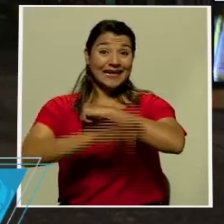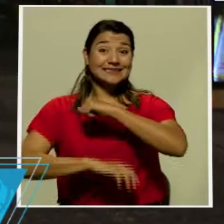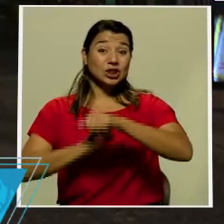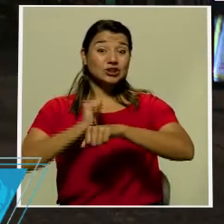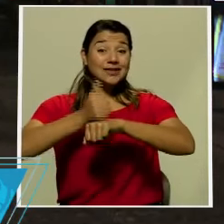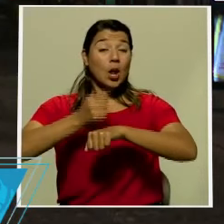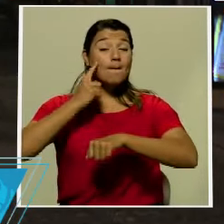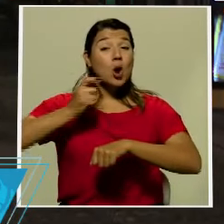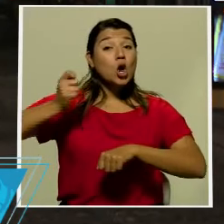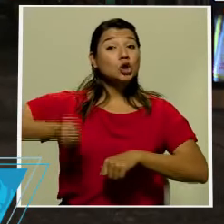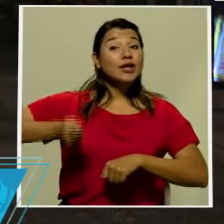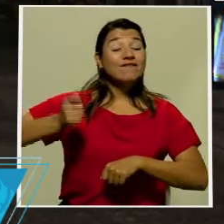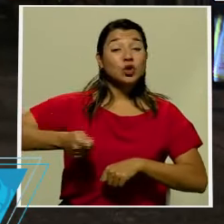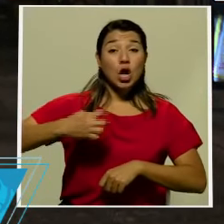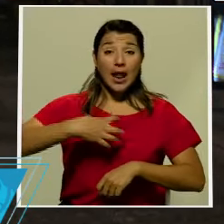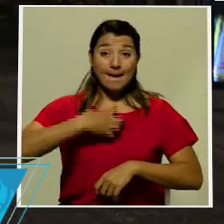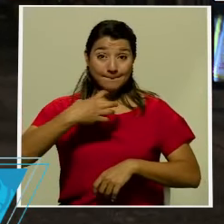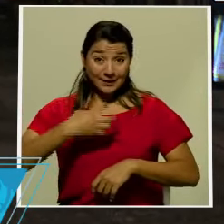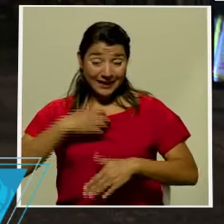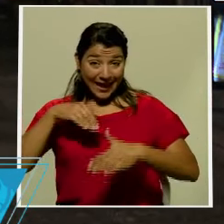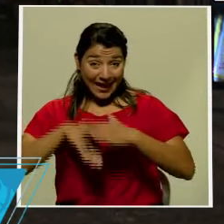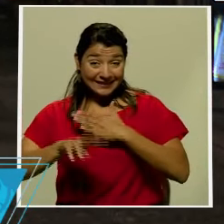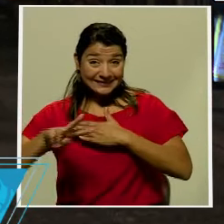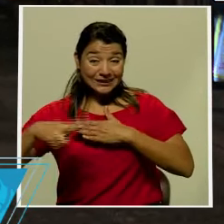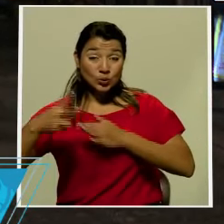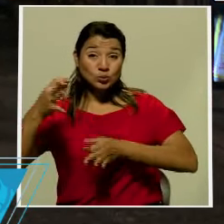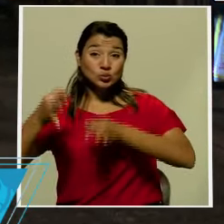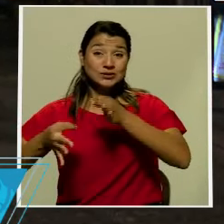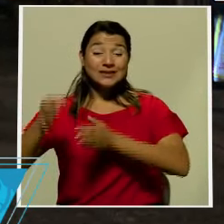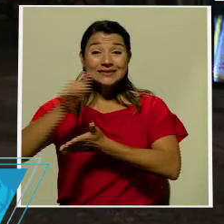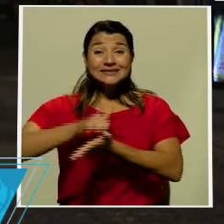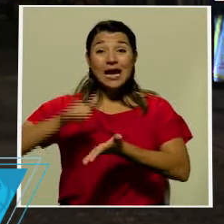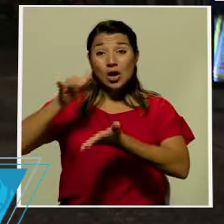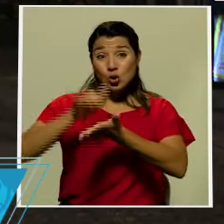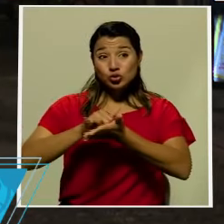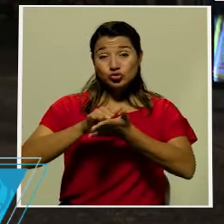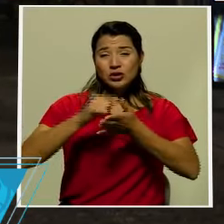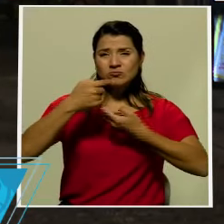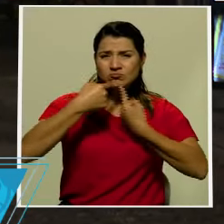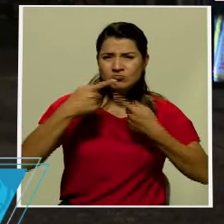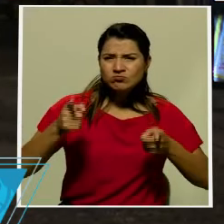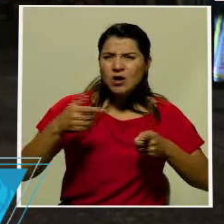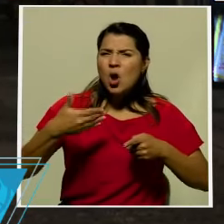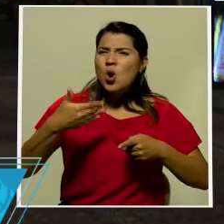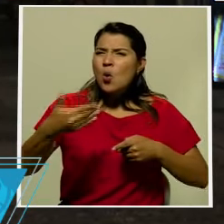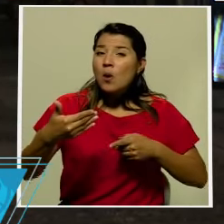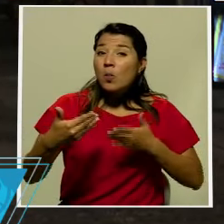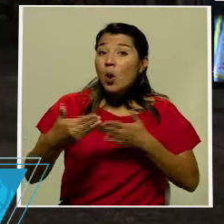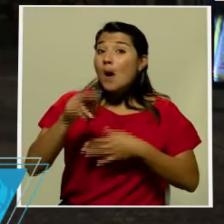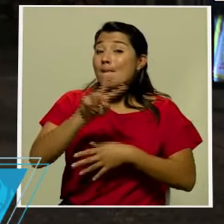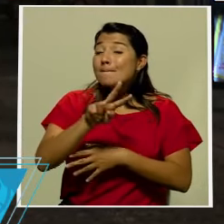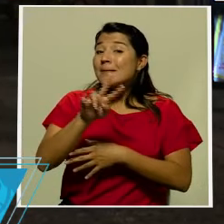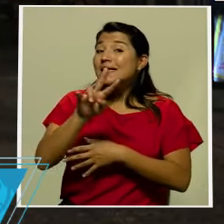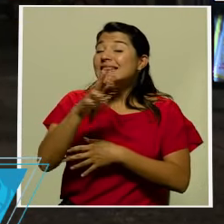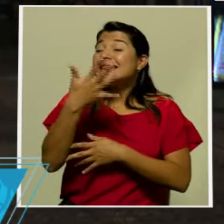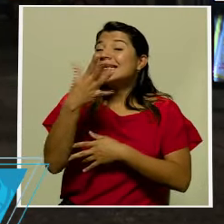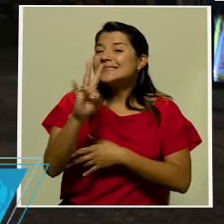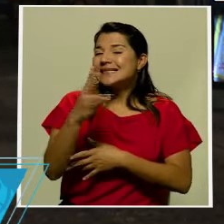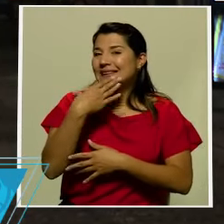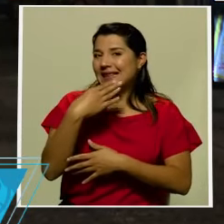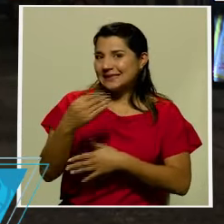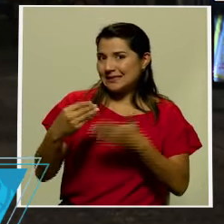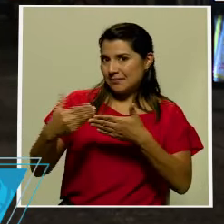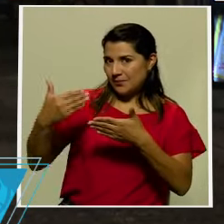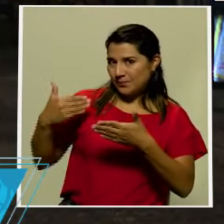de Apelación del Segundo Circuito Judicial de San José se dio el 17 de diciembre anterior en esta es